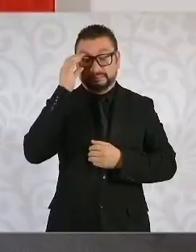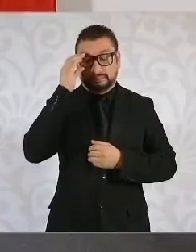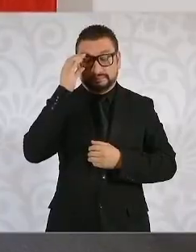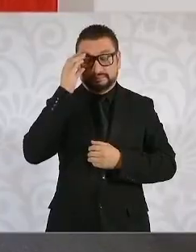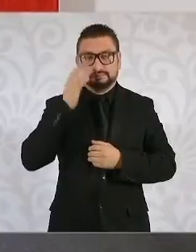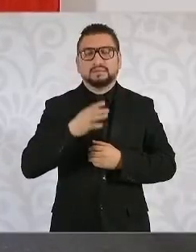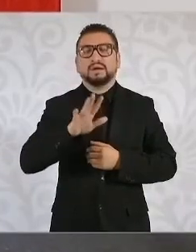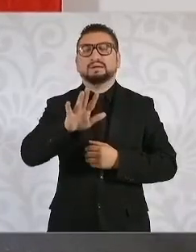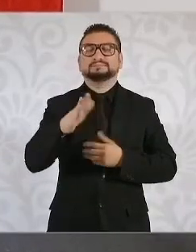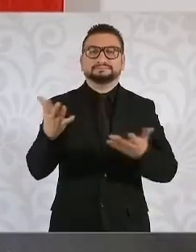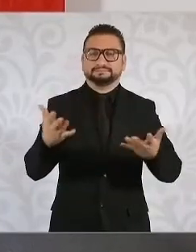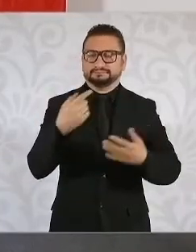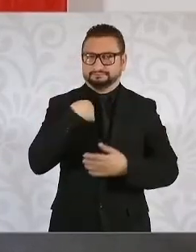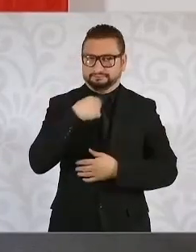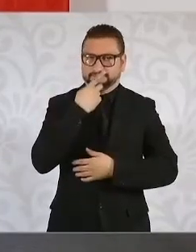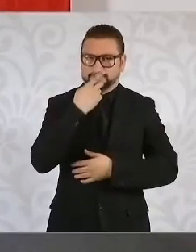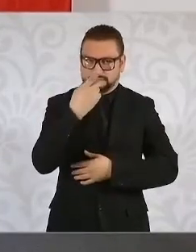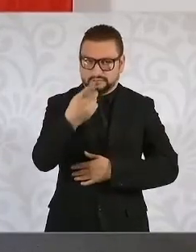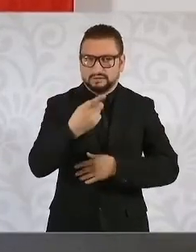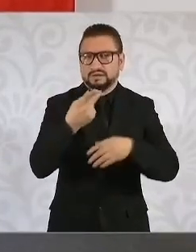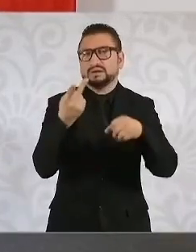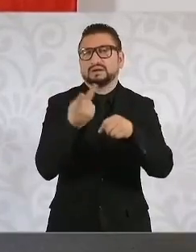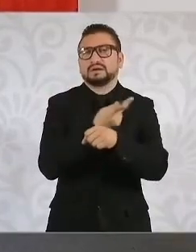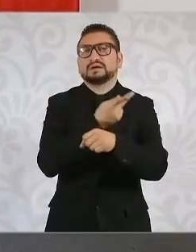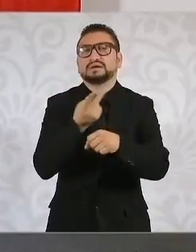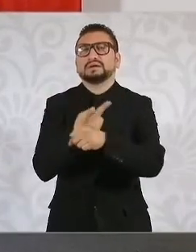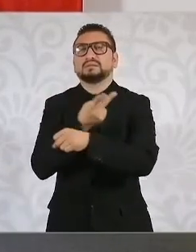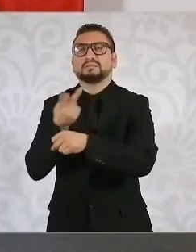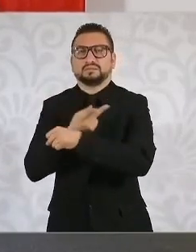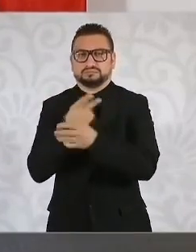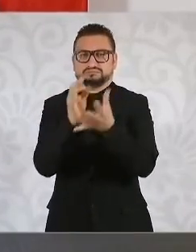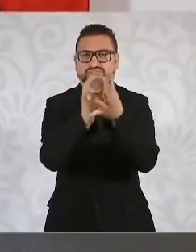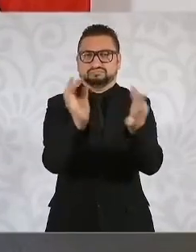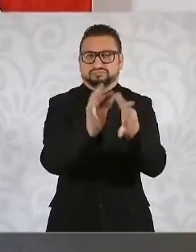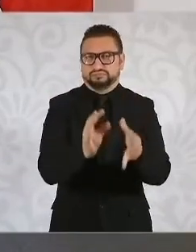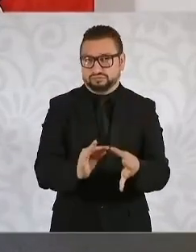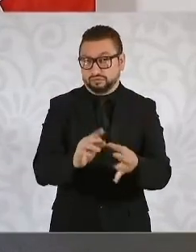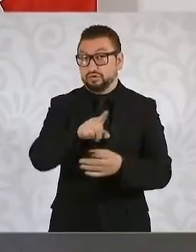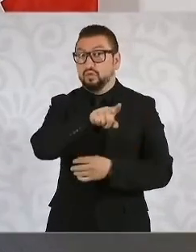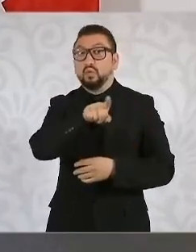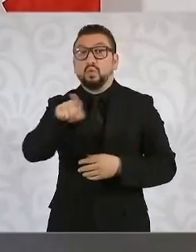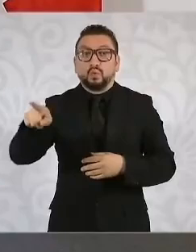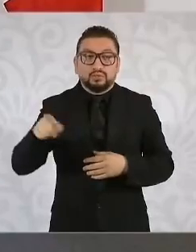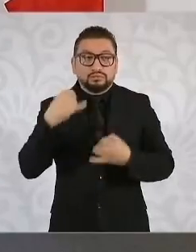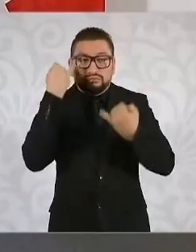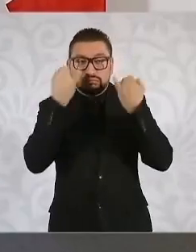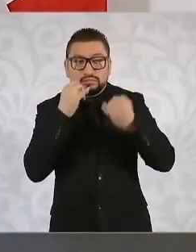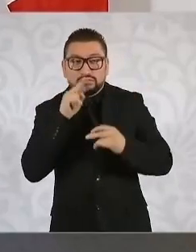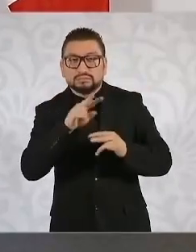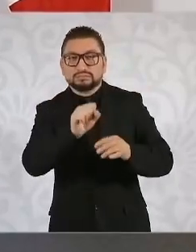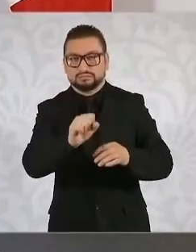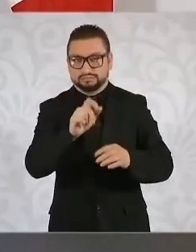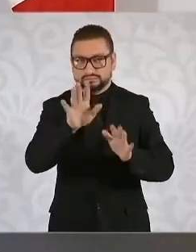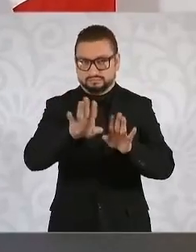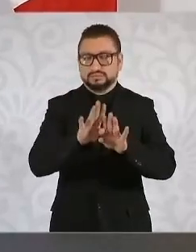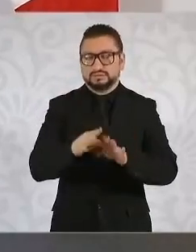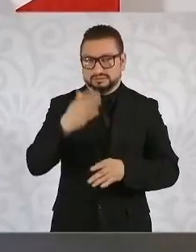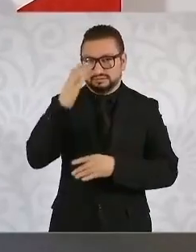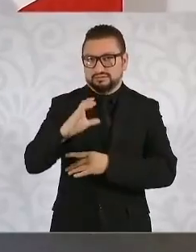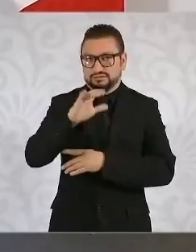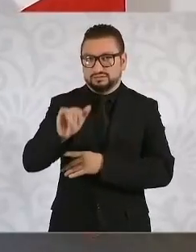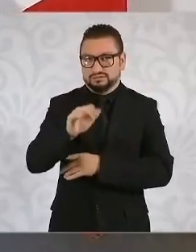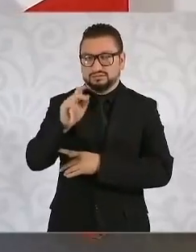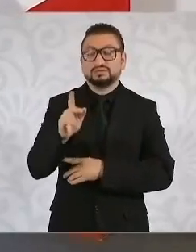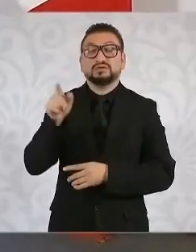Les voy a decir los hechos y que ustedes dan las interpretaciones. En el Consejo de la Judicatura